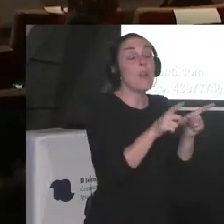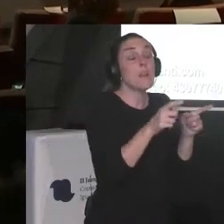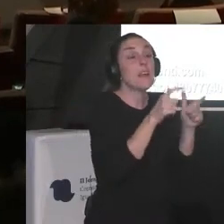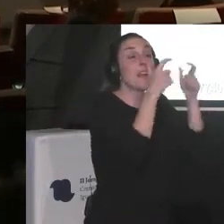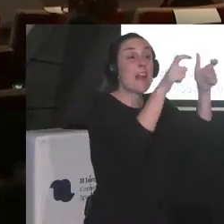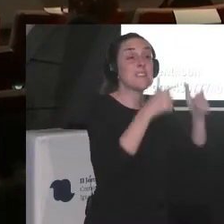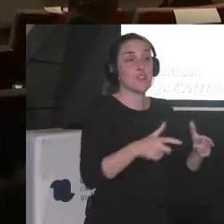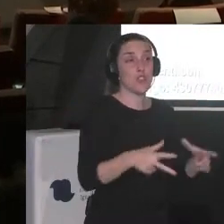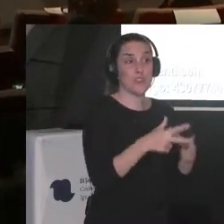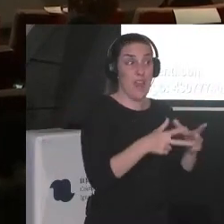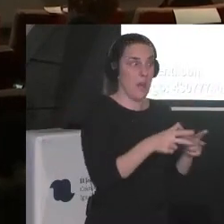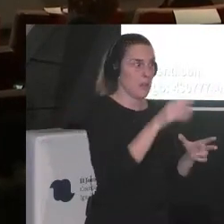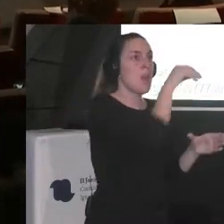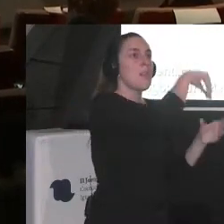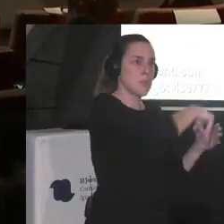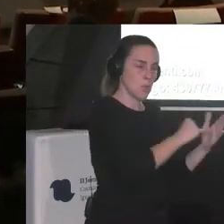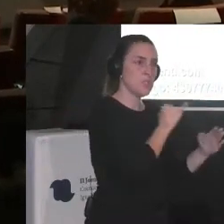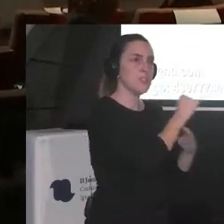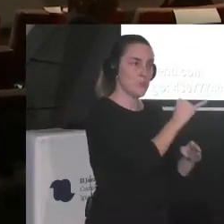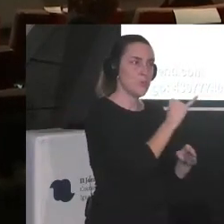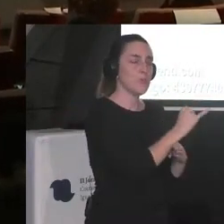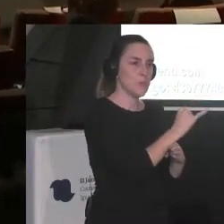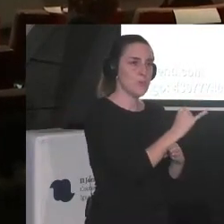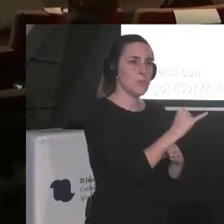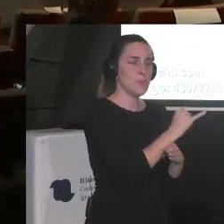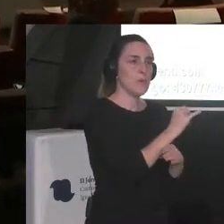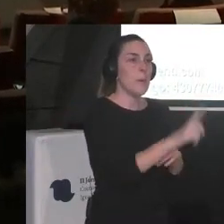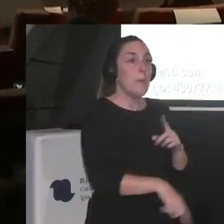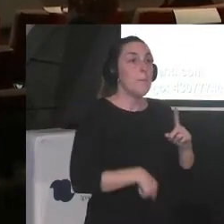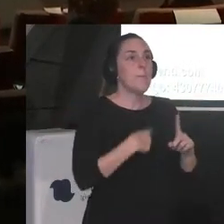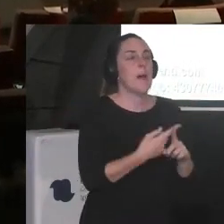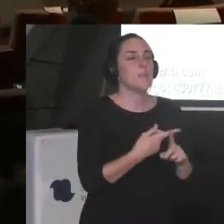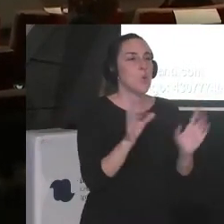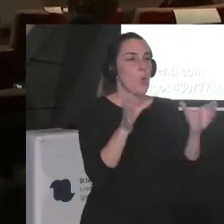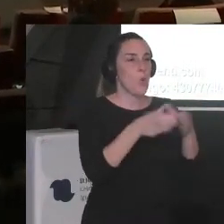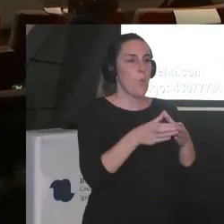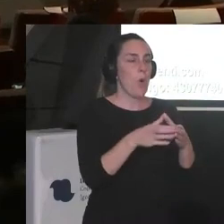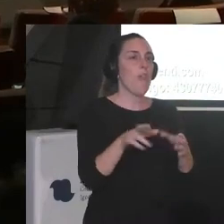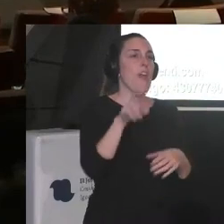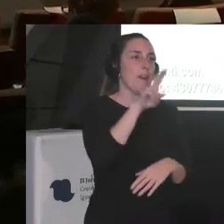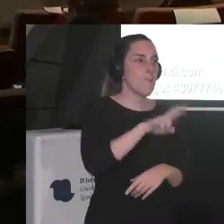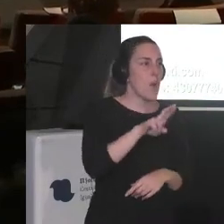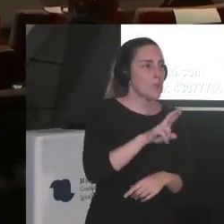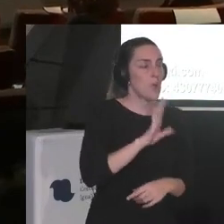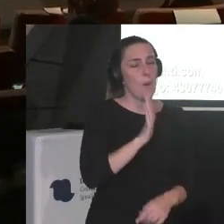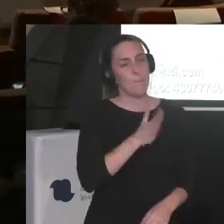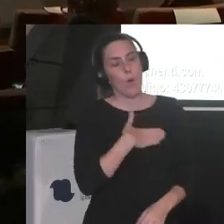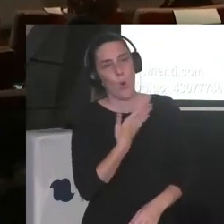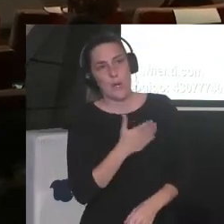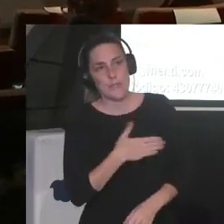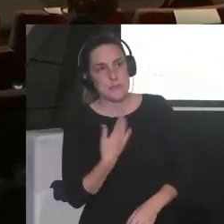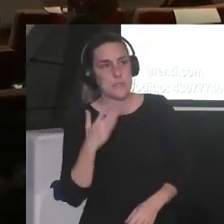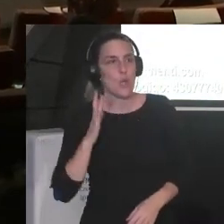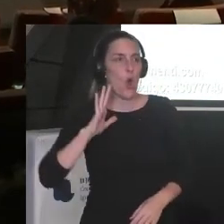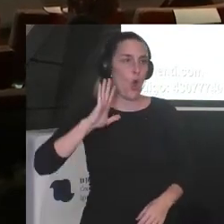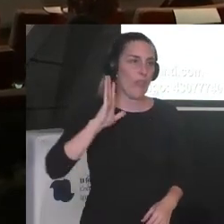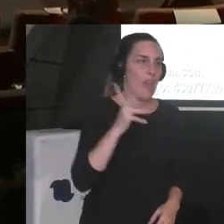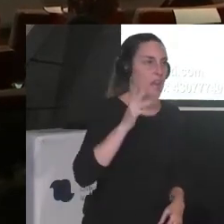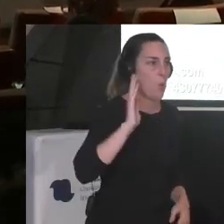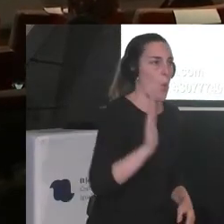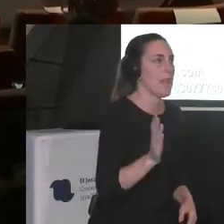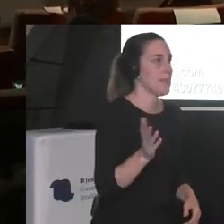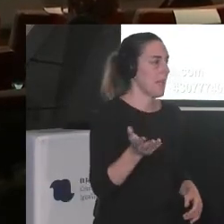¿no? y por supuesto en los grupos ¿no? de refuerzos o de los pobrecitos o de los delincuentes o de no sé qué